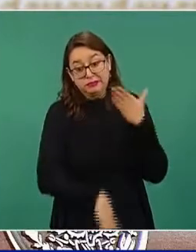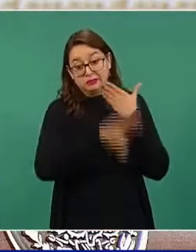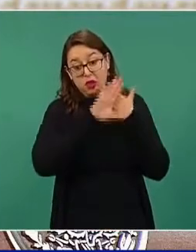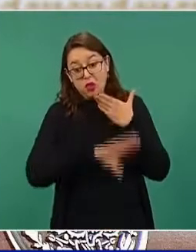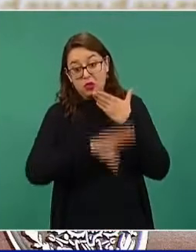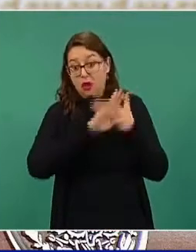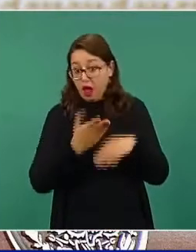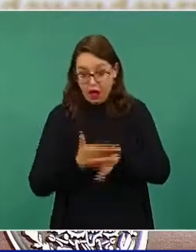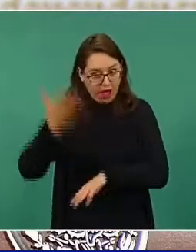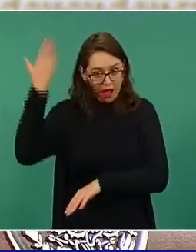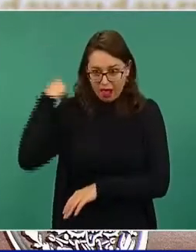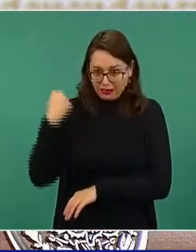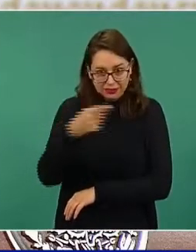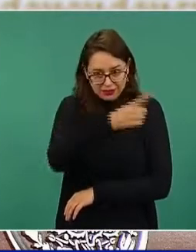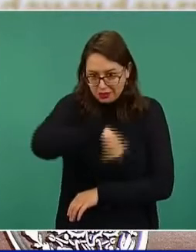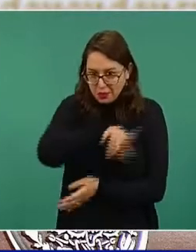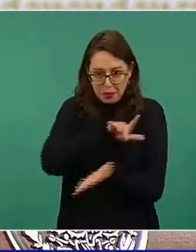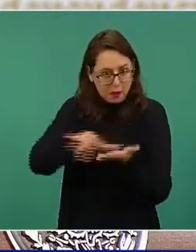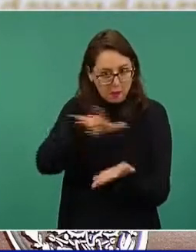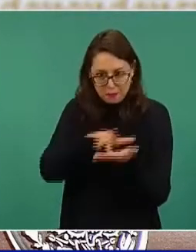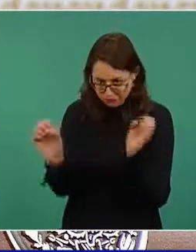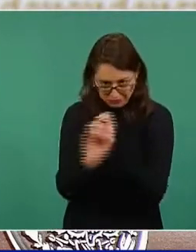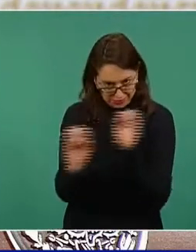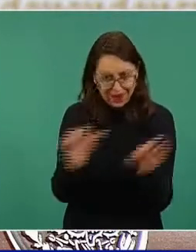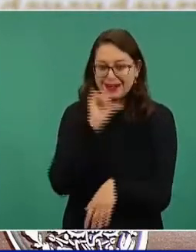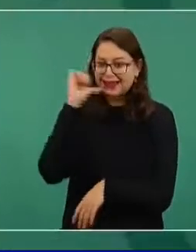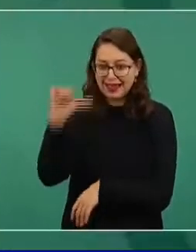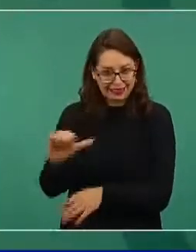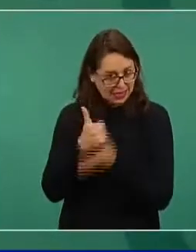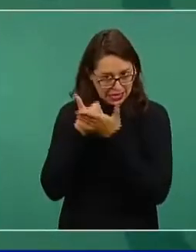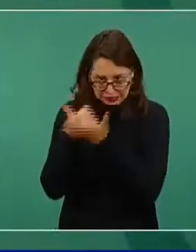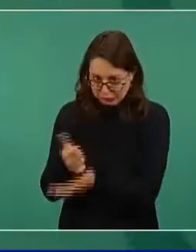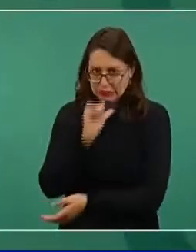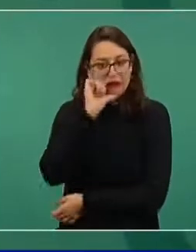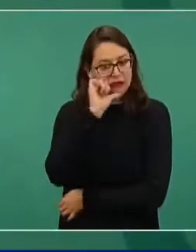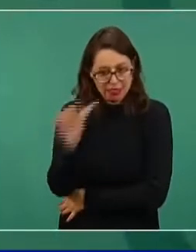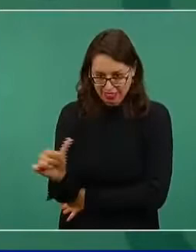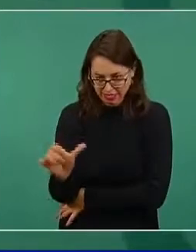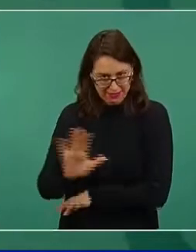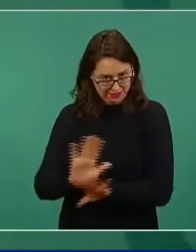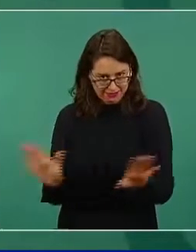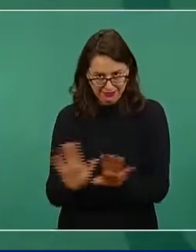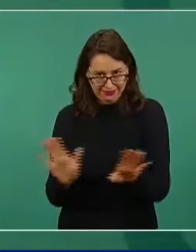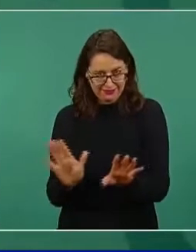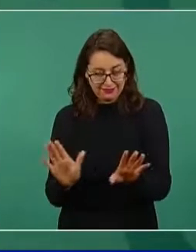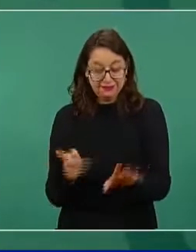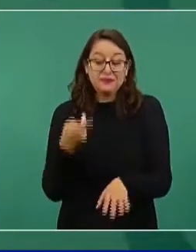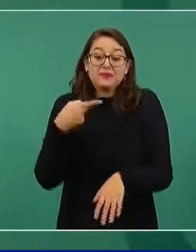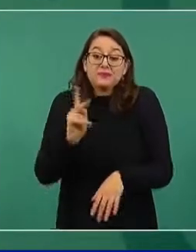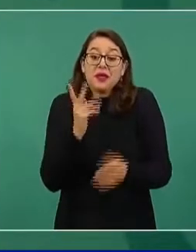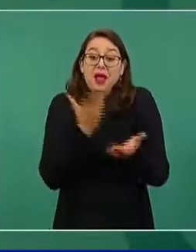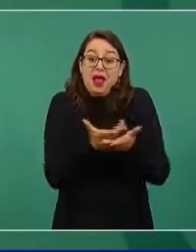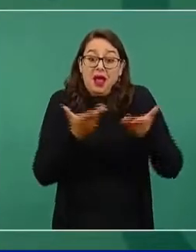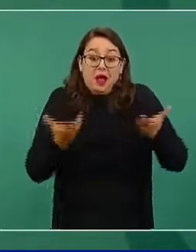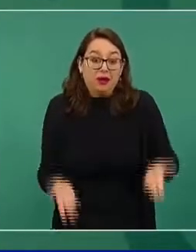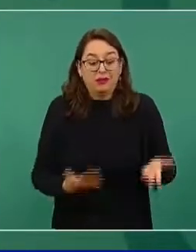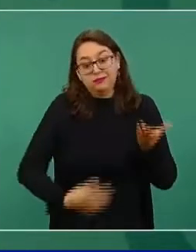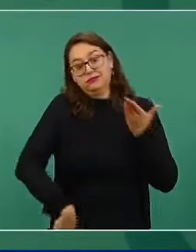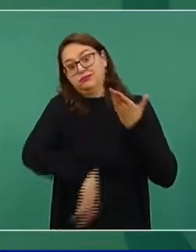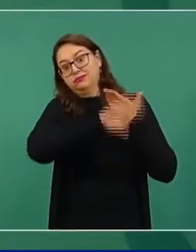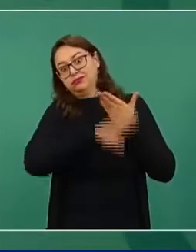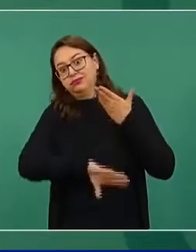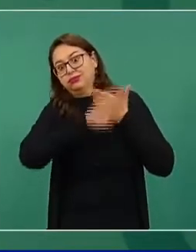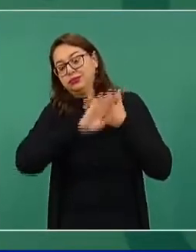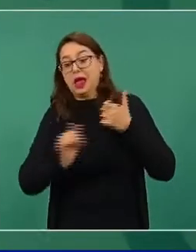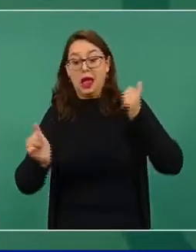así, ahora se agarran de todo para